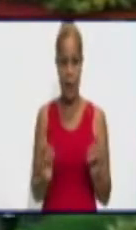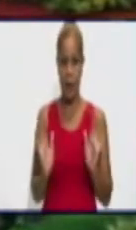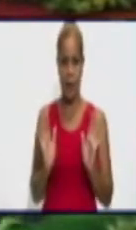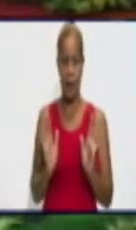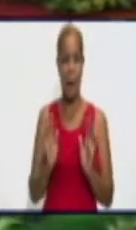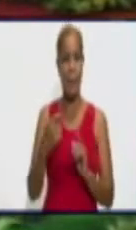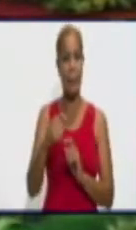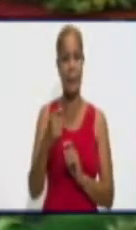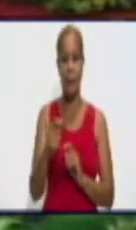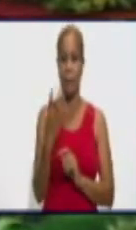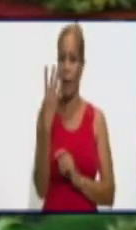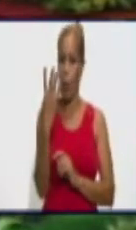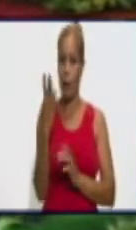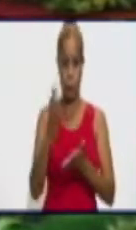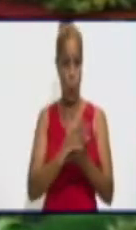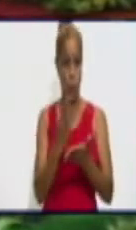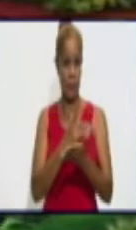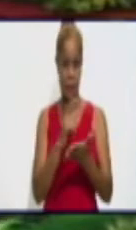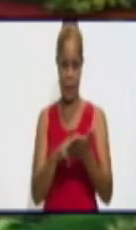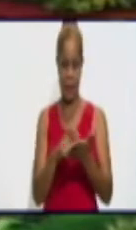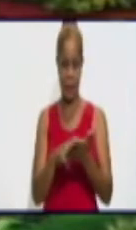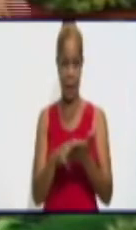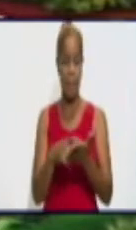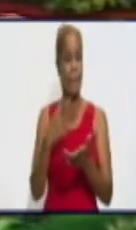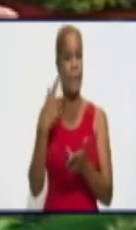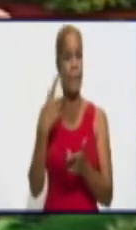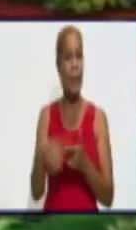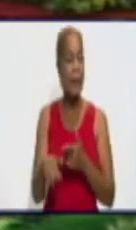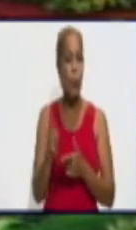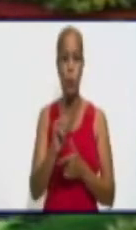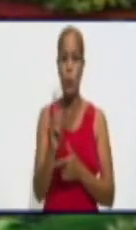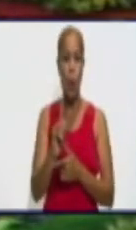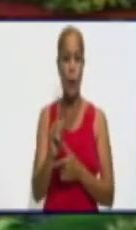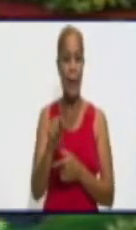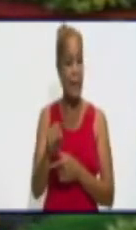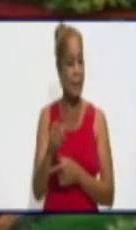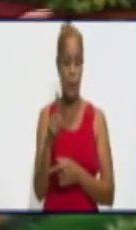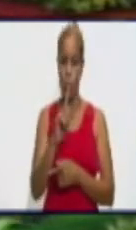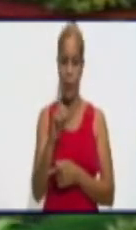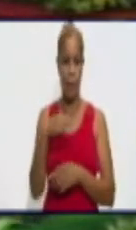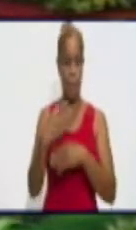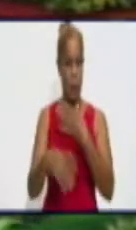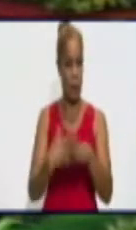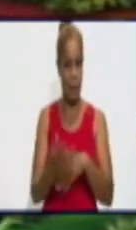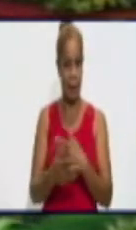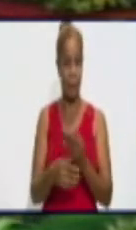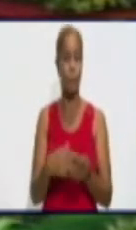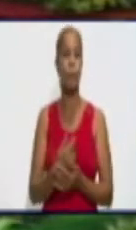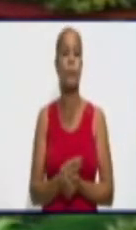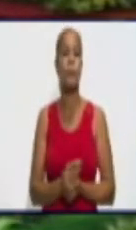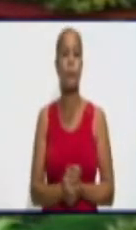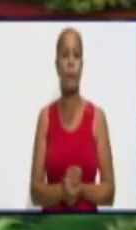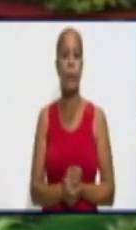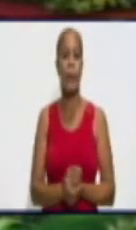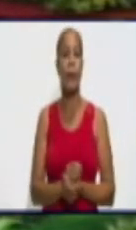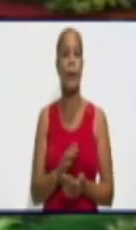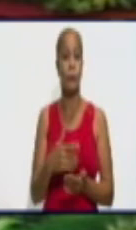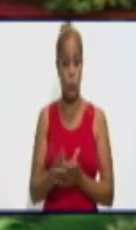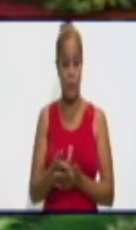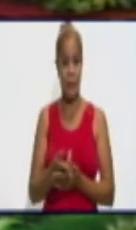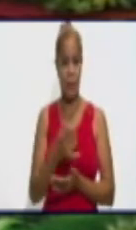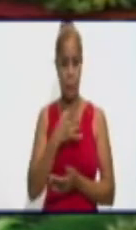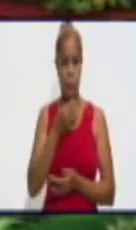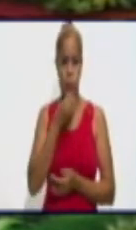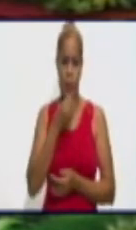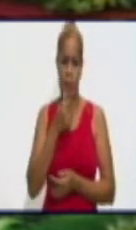compró el pollo entre las cuatro casas y fueron para una de ellas y allí partieron esa caja de pollo